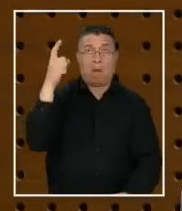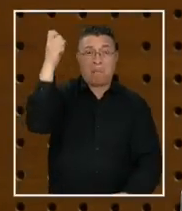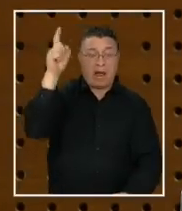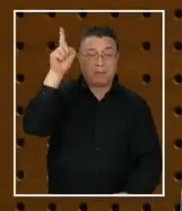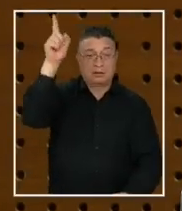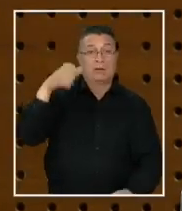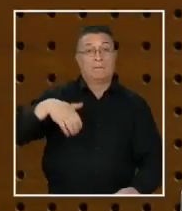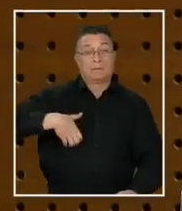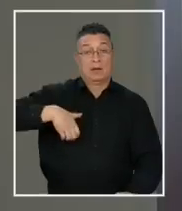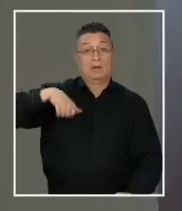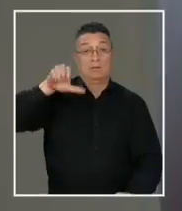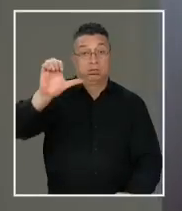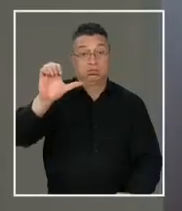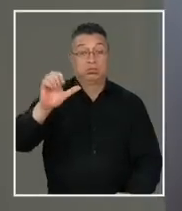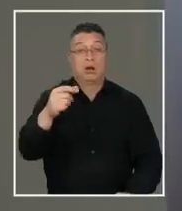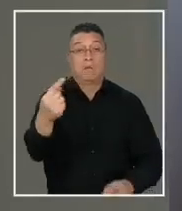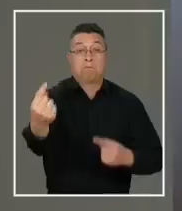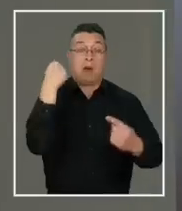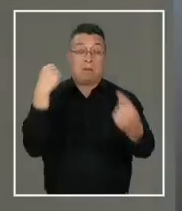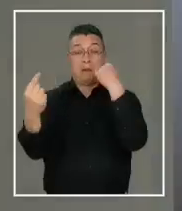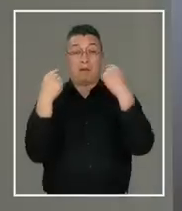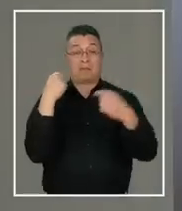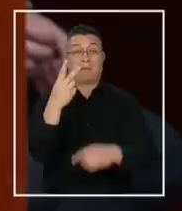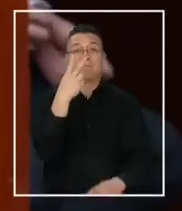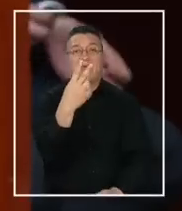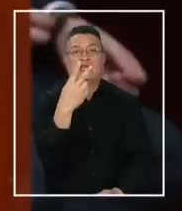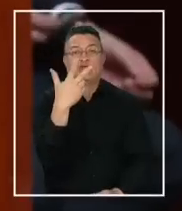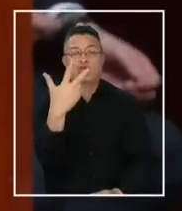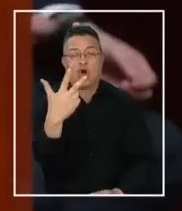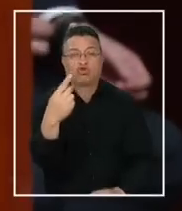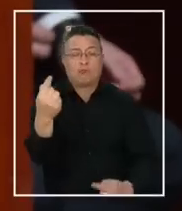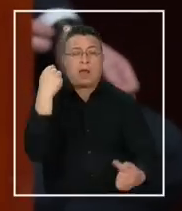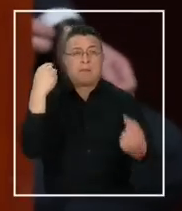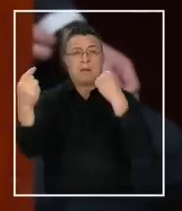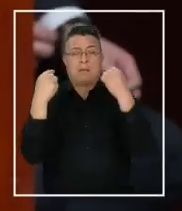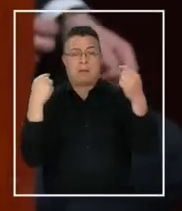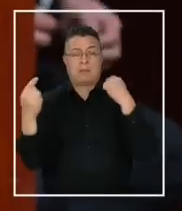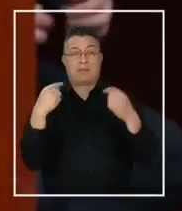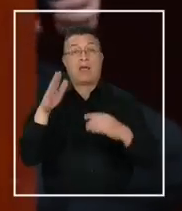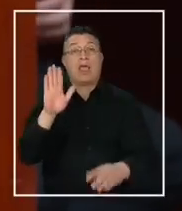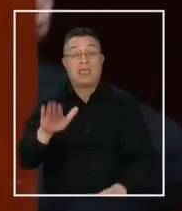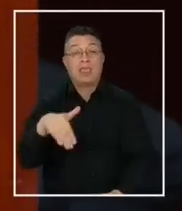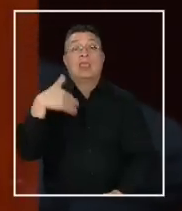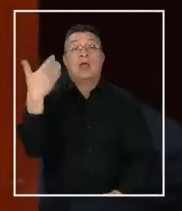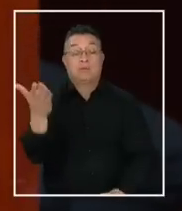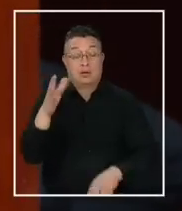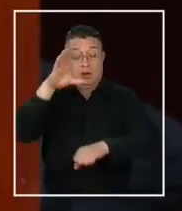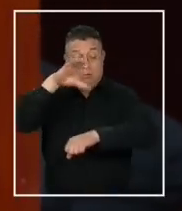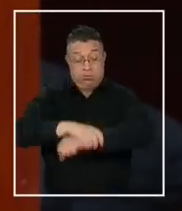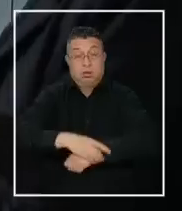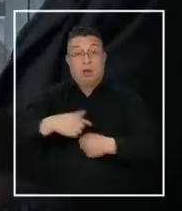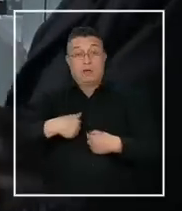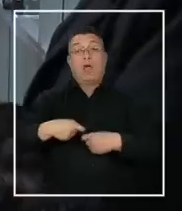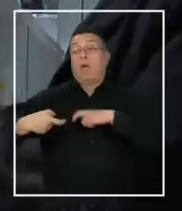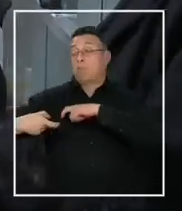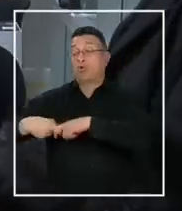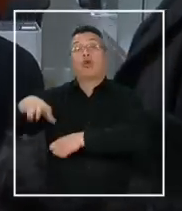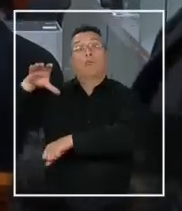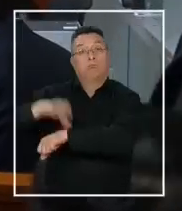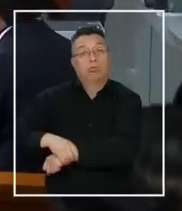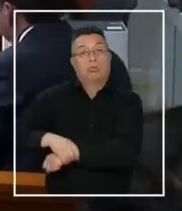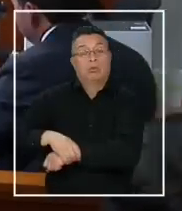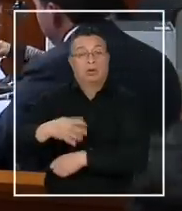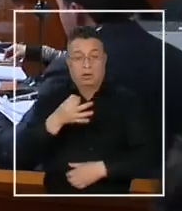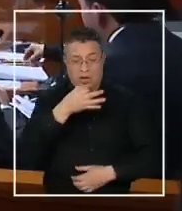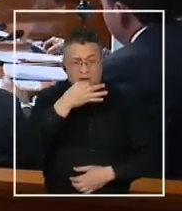Los detectives dispararon en 28 ocasiones contra la casa y luego lo detuvieron junto a su mujer. El hombre